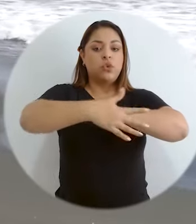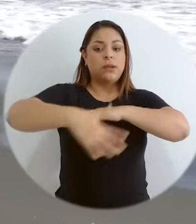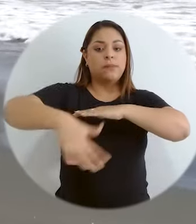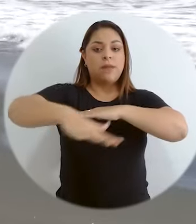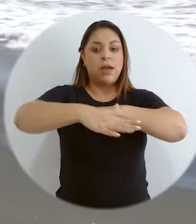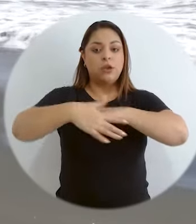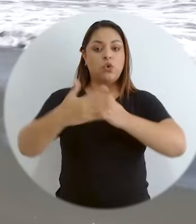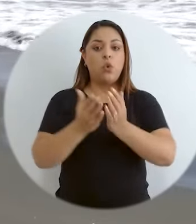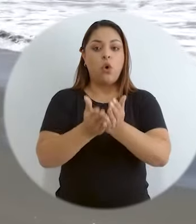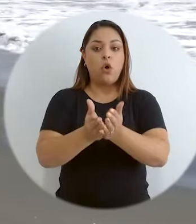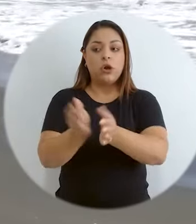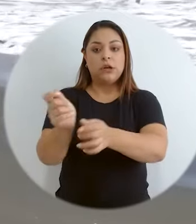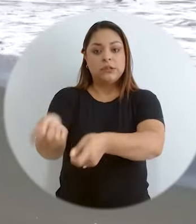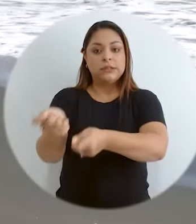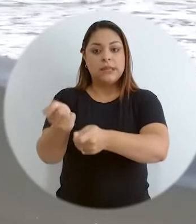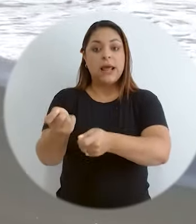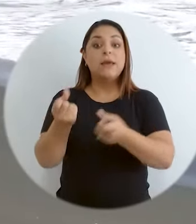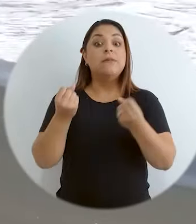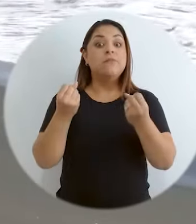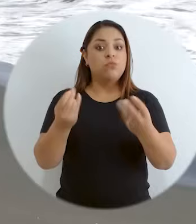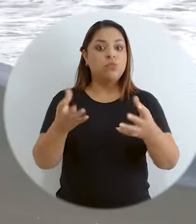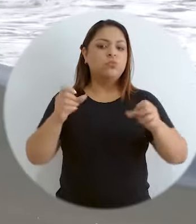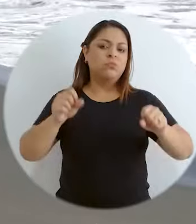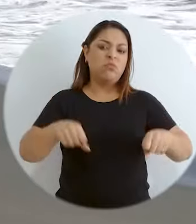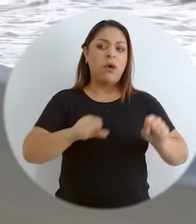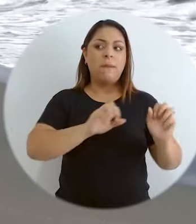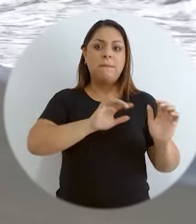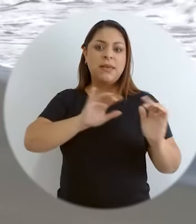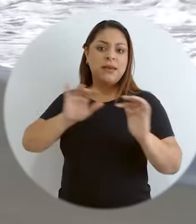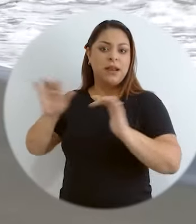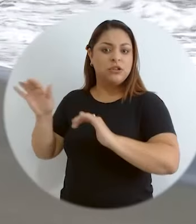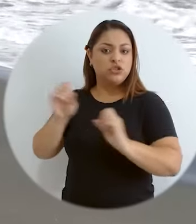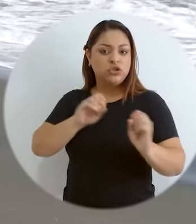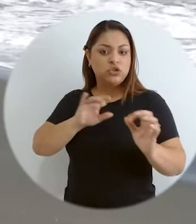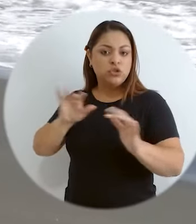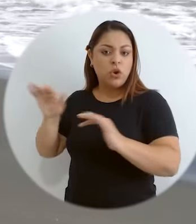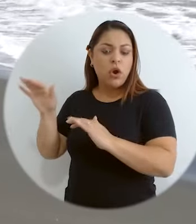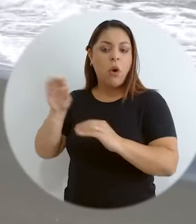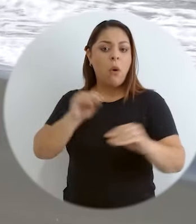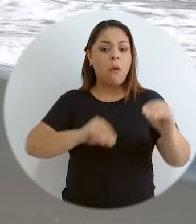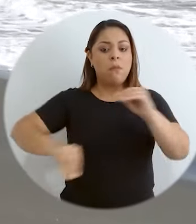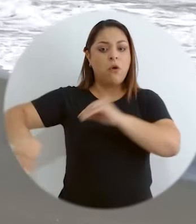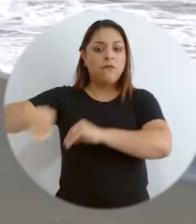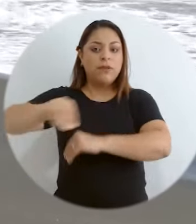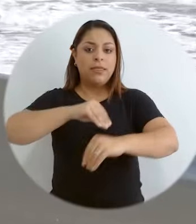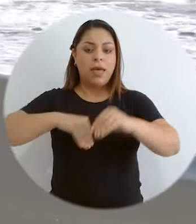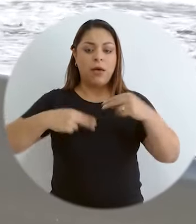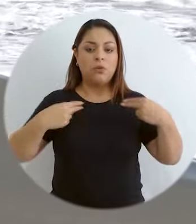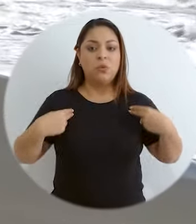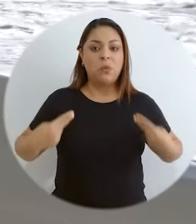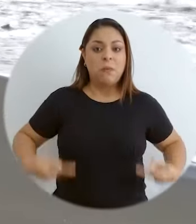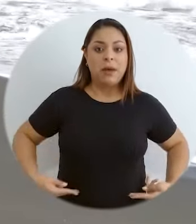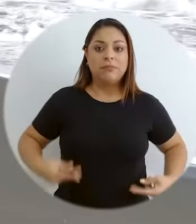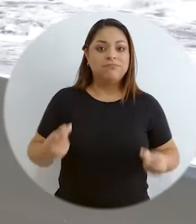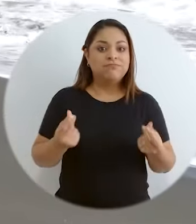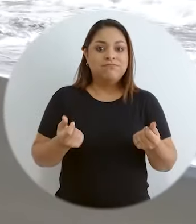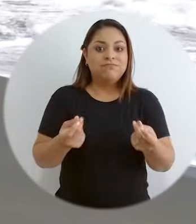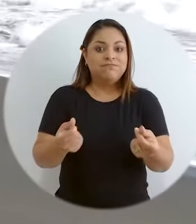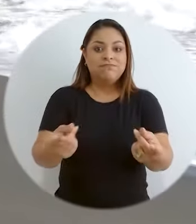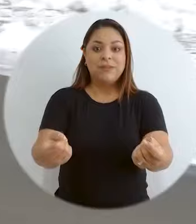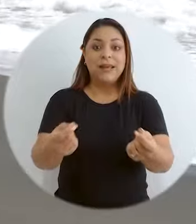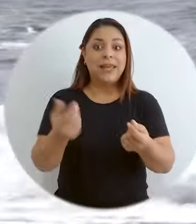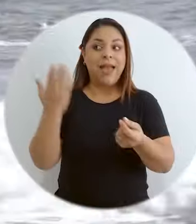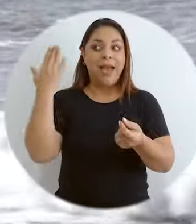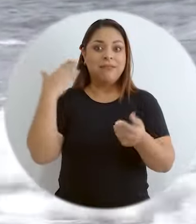tarde o temprano producirá migraciones y otros cambios gráficos en cuanto a la movilidad humana de una forma